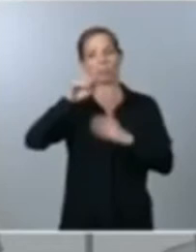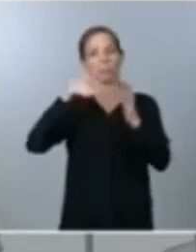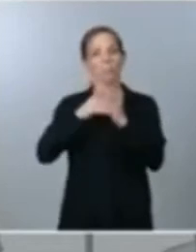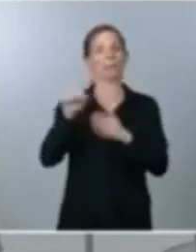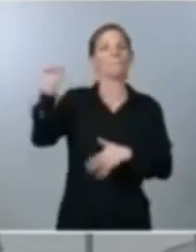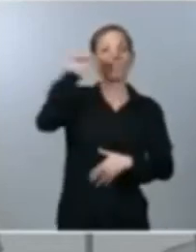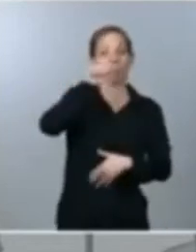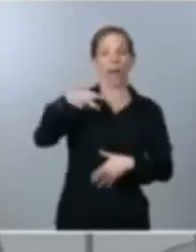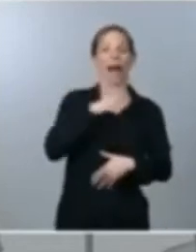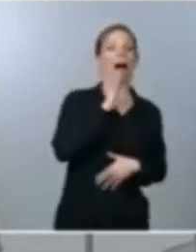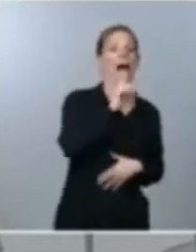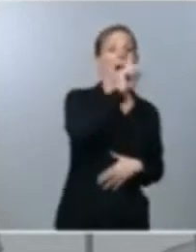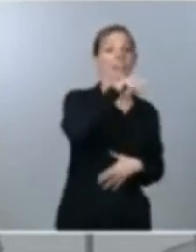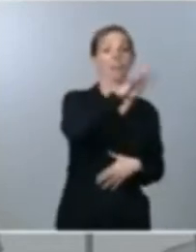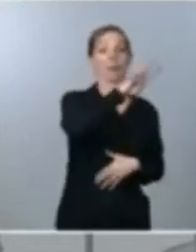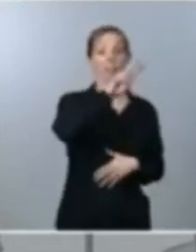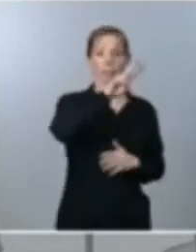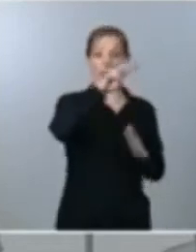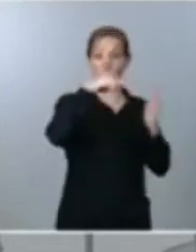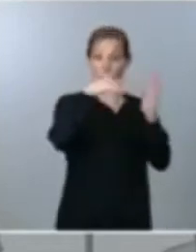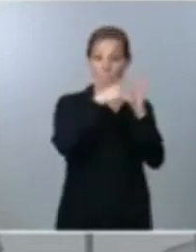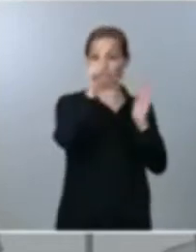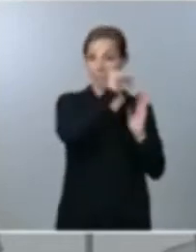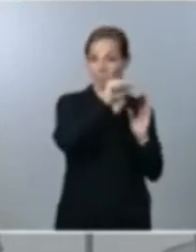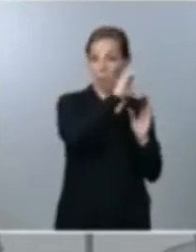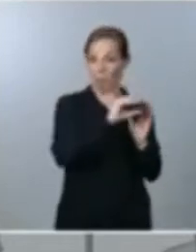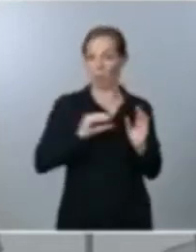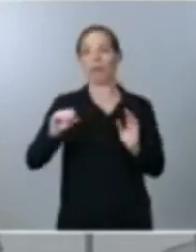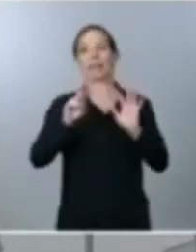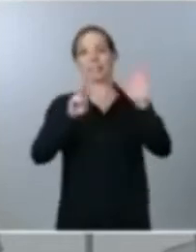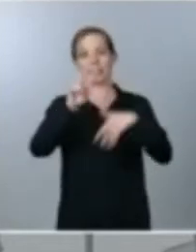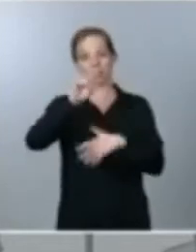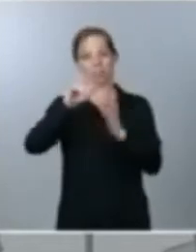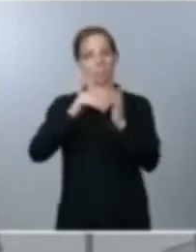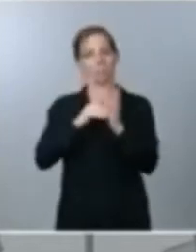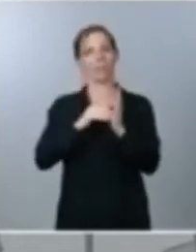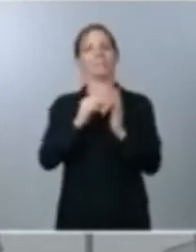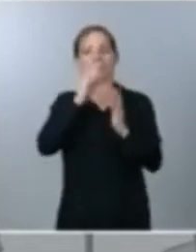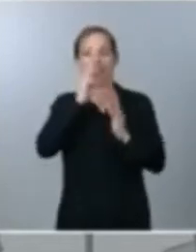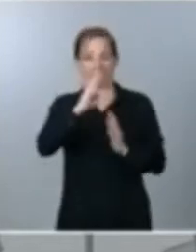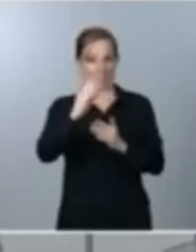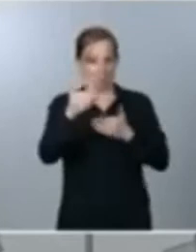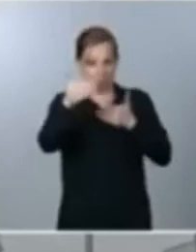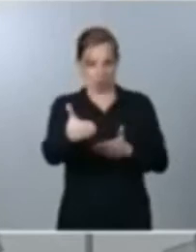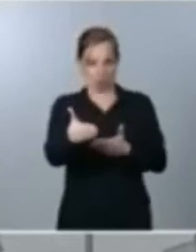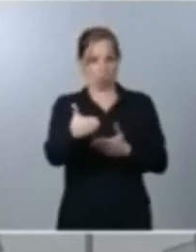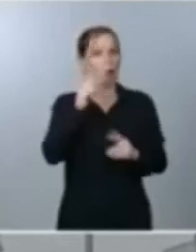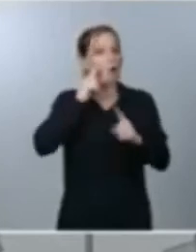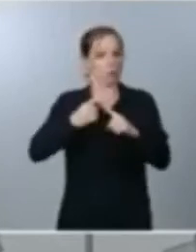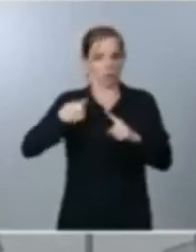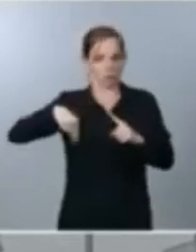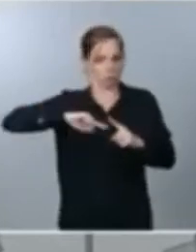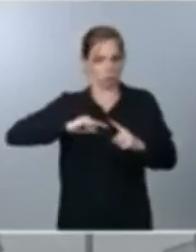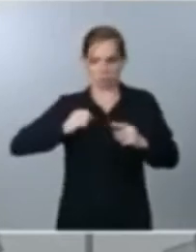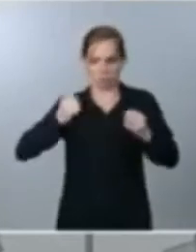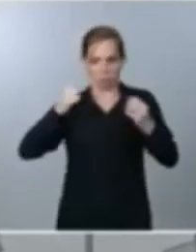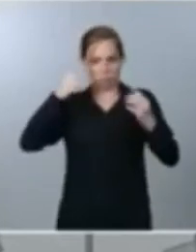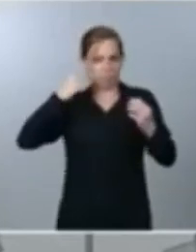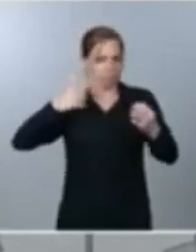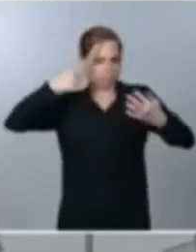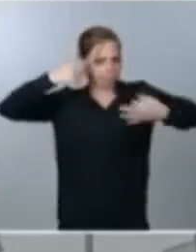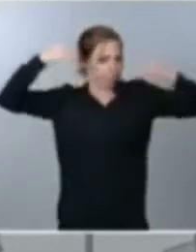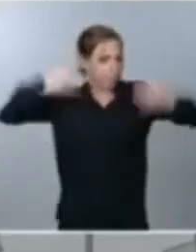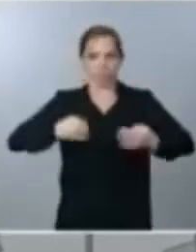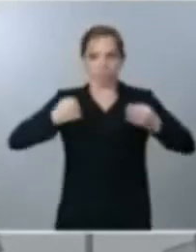.000 millones de euros en los primeros tres años para actuar con decisión con determinación para superar cuanto antes los